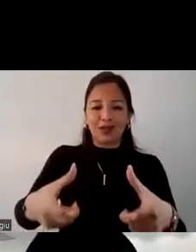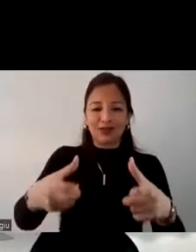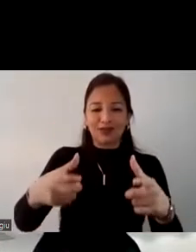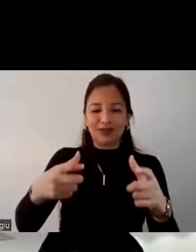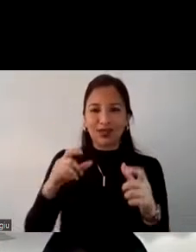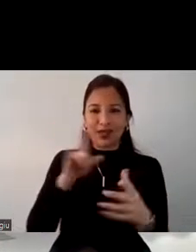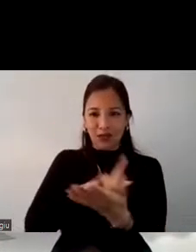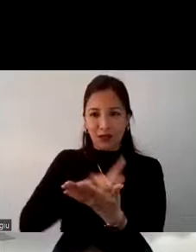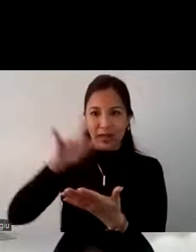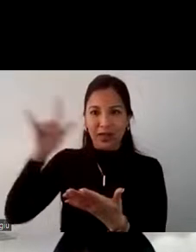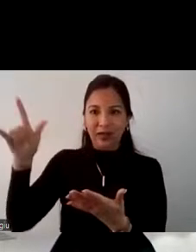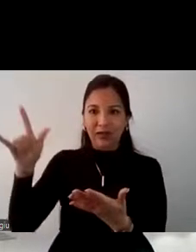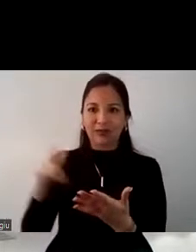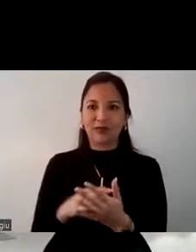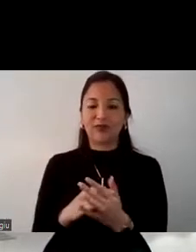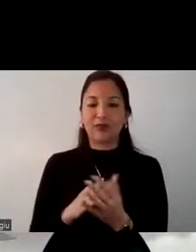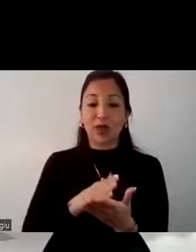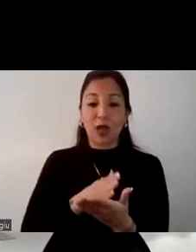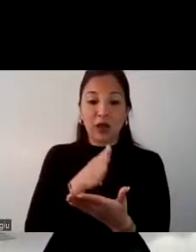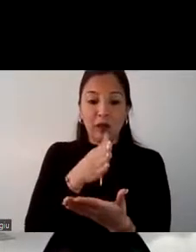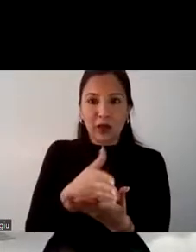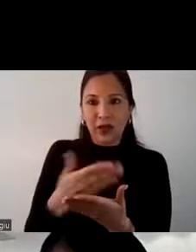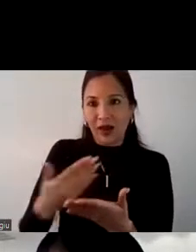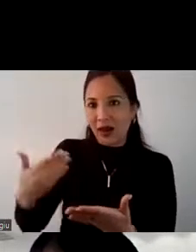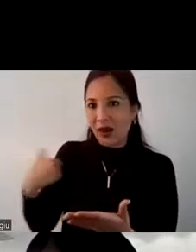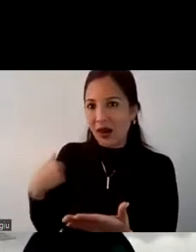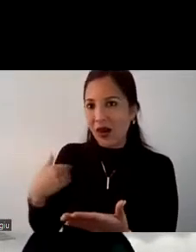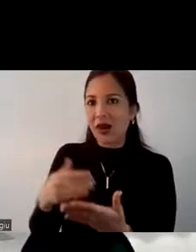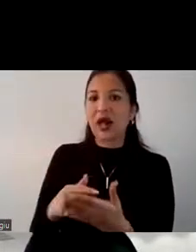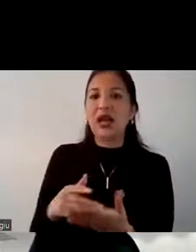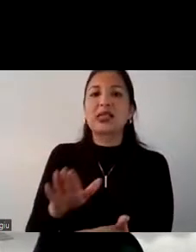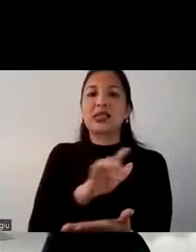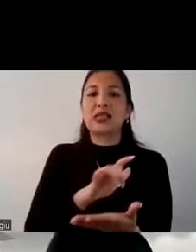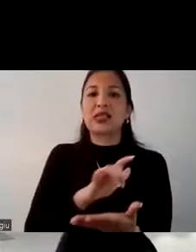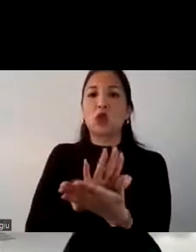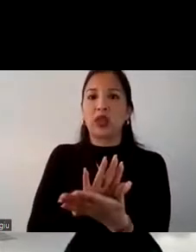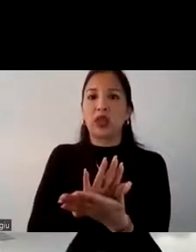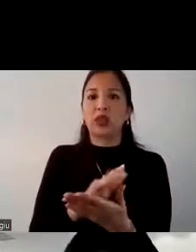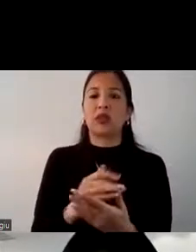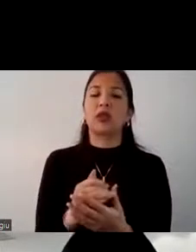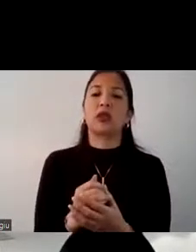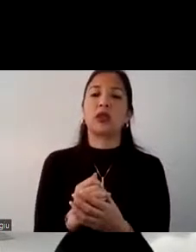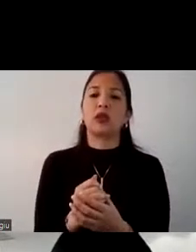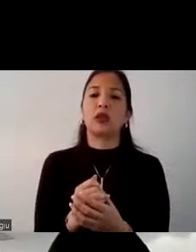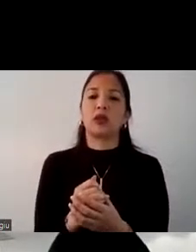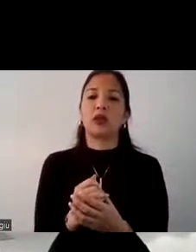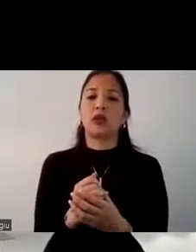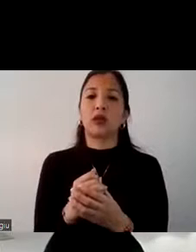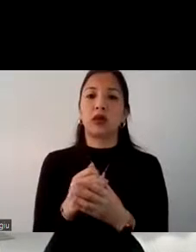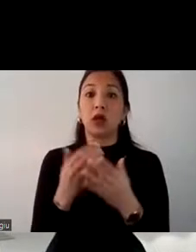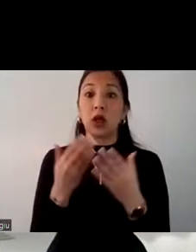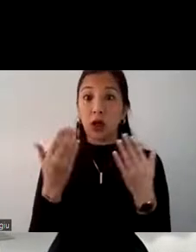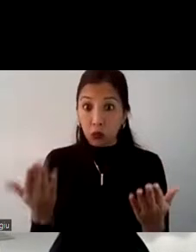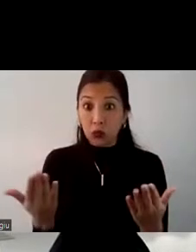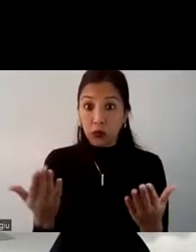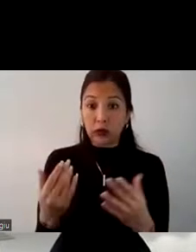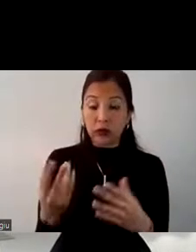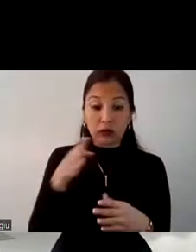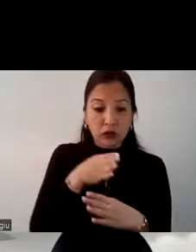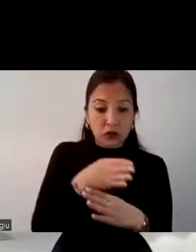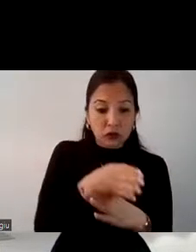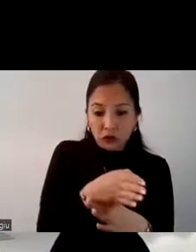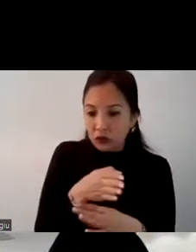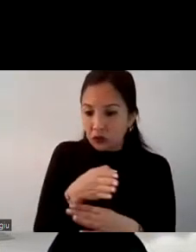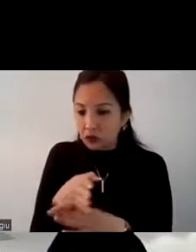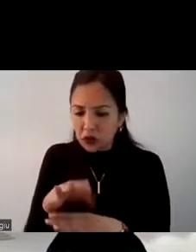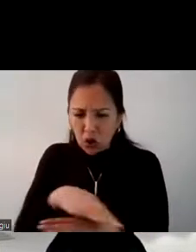importante porque nuevamente resaltamos la seguridad que ellos quieren tener si se dan cuenta pueden realizar todos